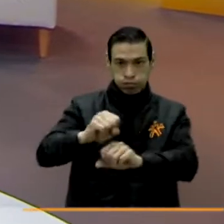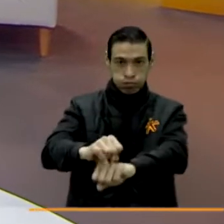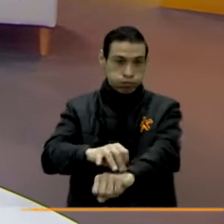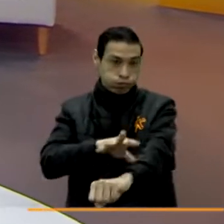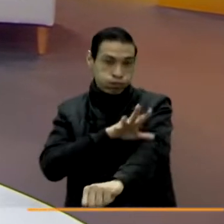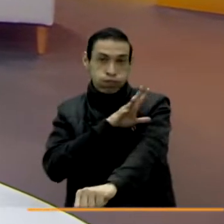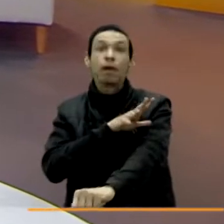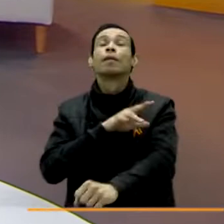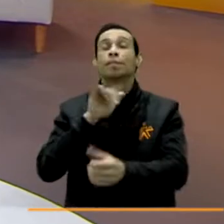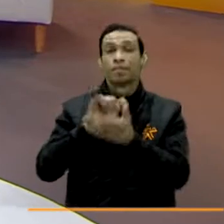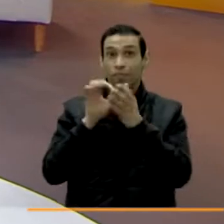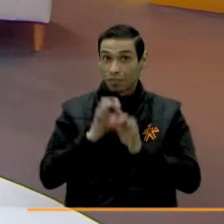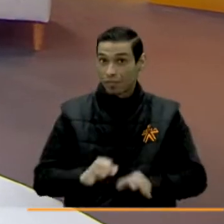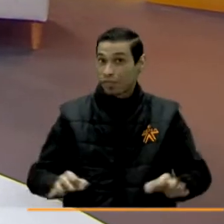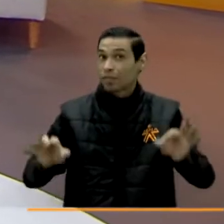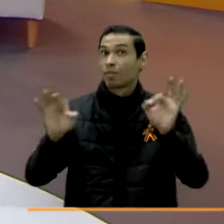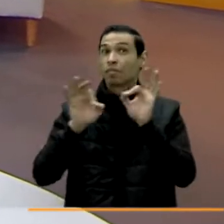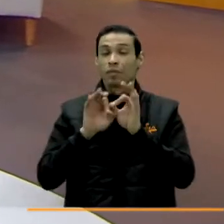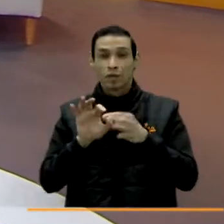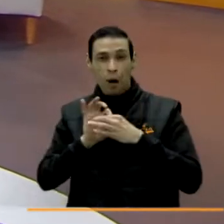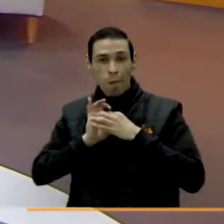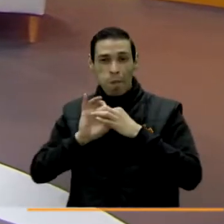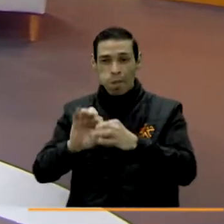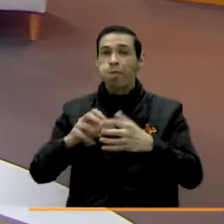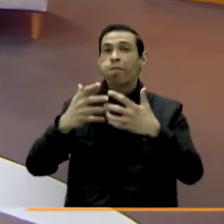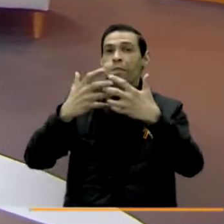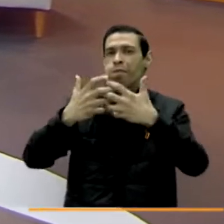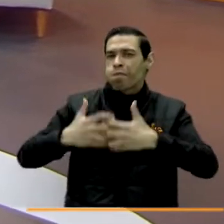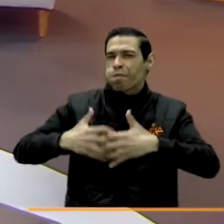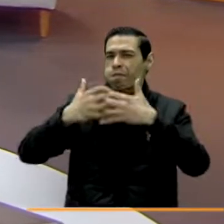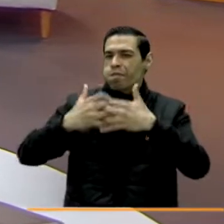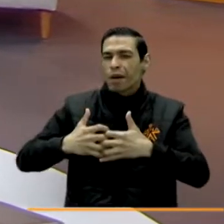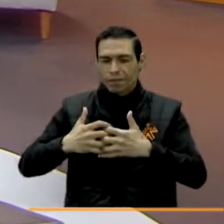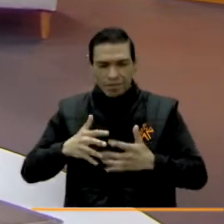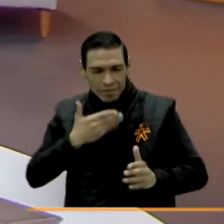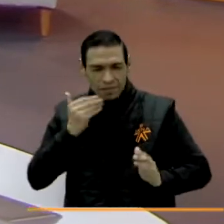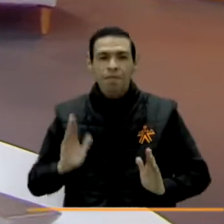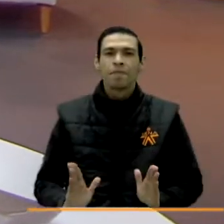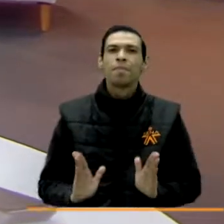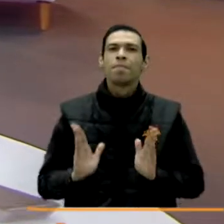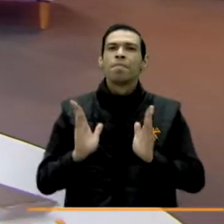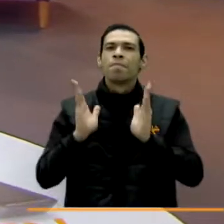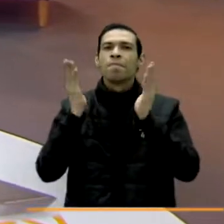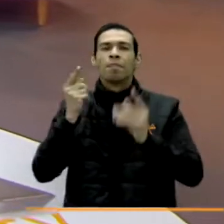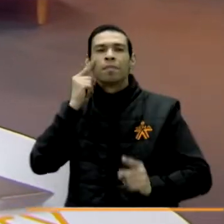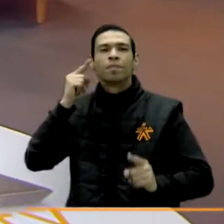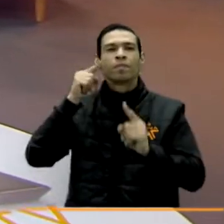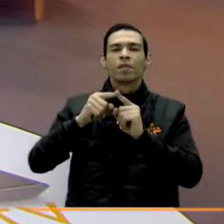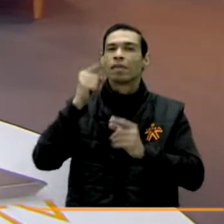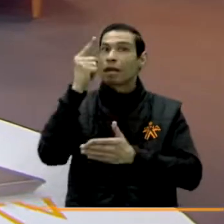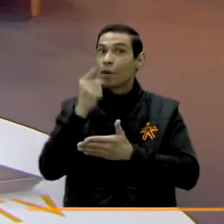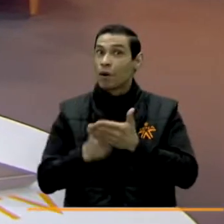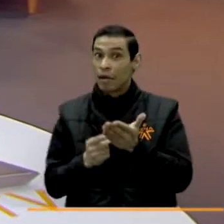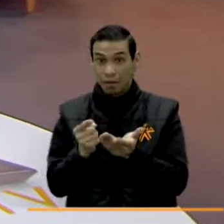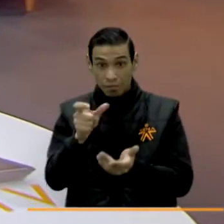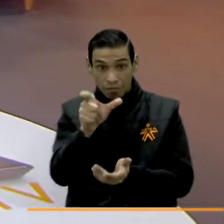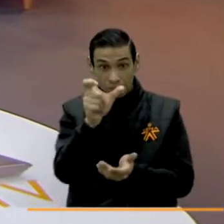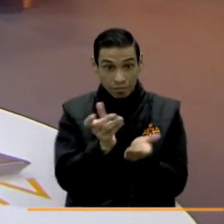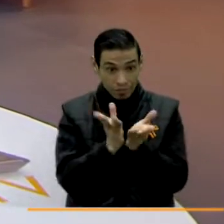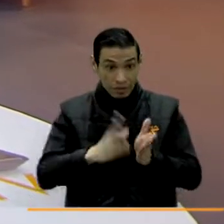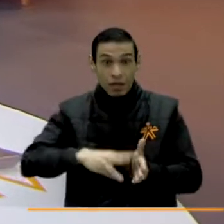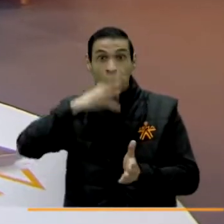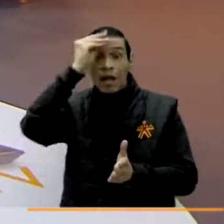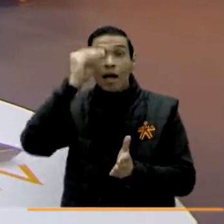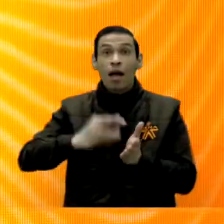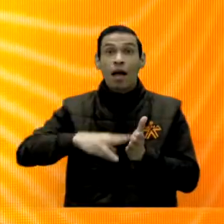Porque hay un tema fundamental que estamos trabajando con las empresas. Tenemos que mejorar para que realmente usted, después de que ese